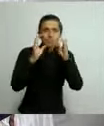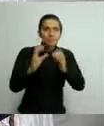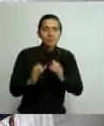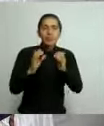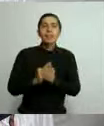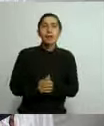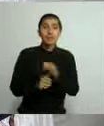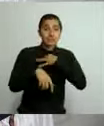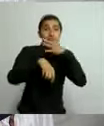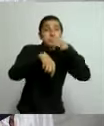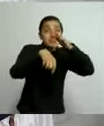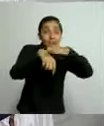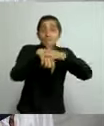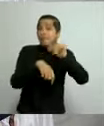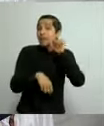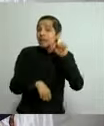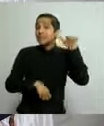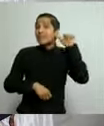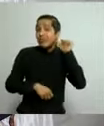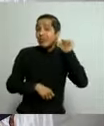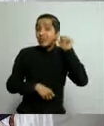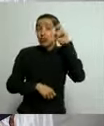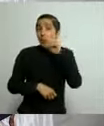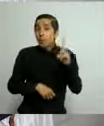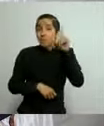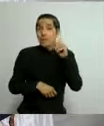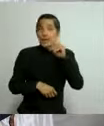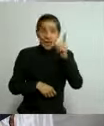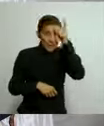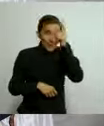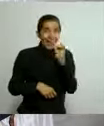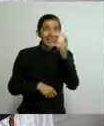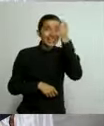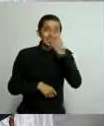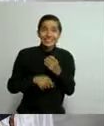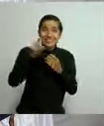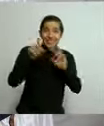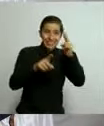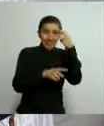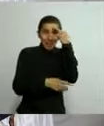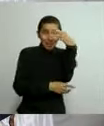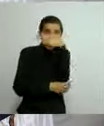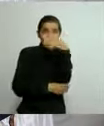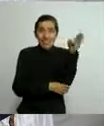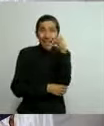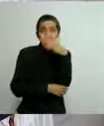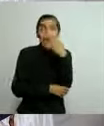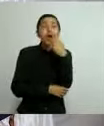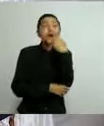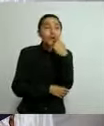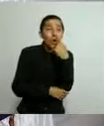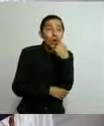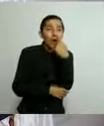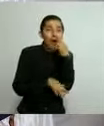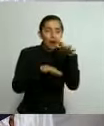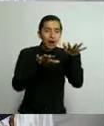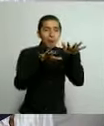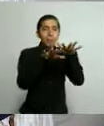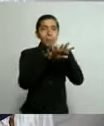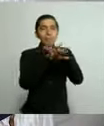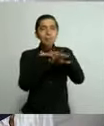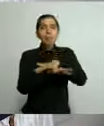ayer domingo el municipio de Lázaro Cárdenas que tenía bandera roja pasó a bandera amarilla